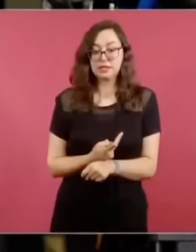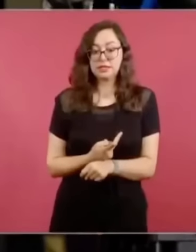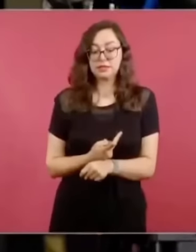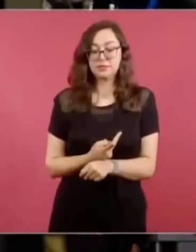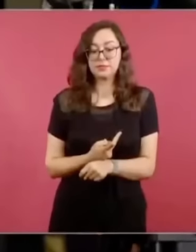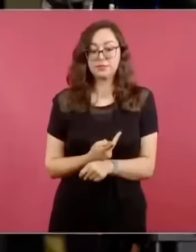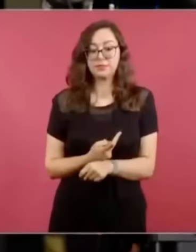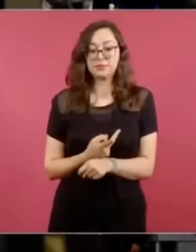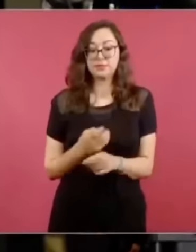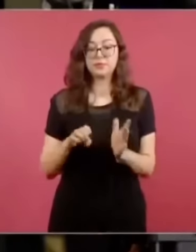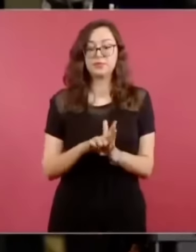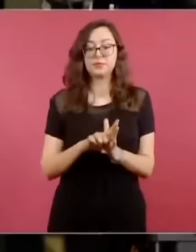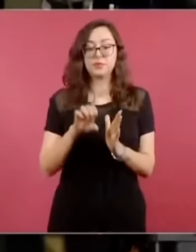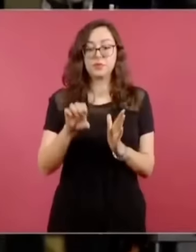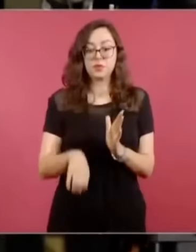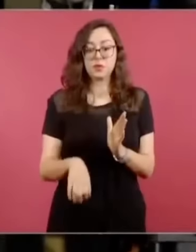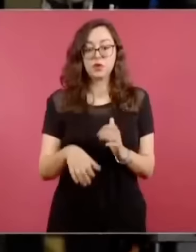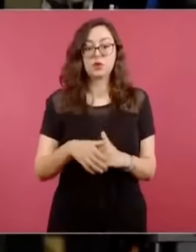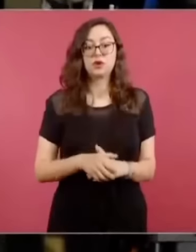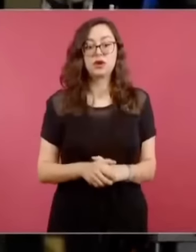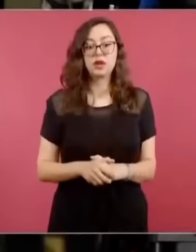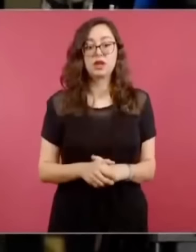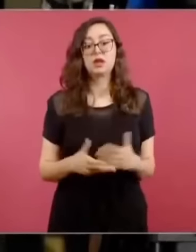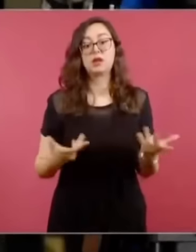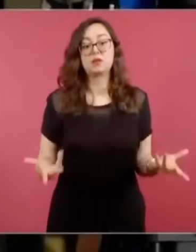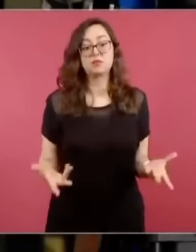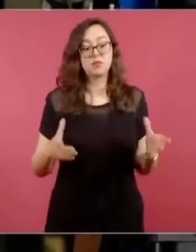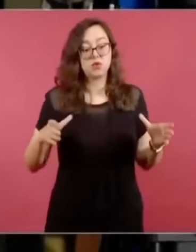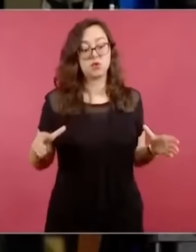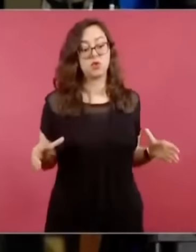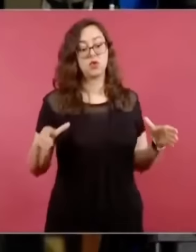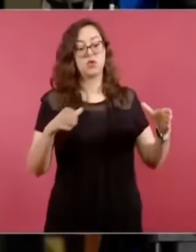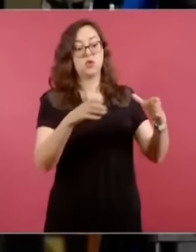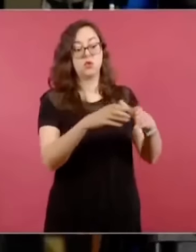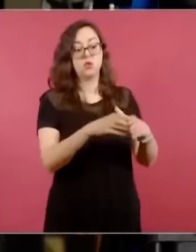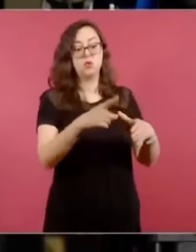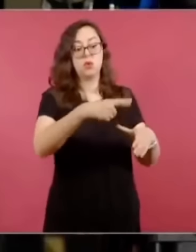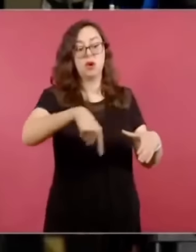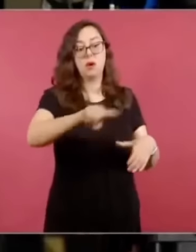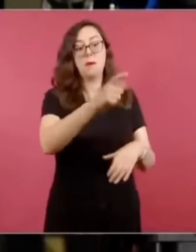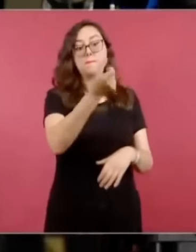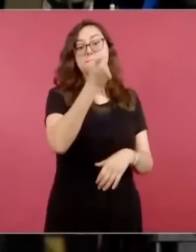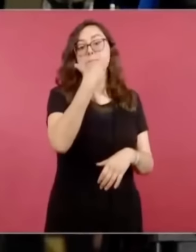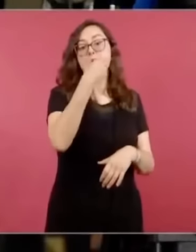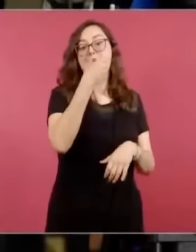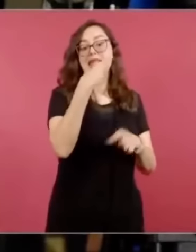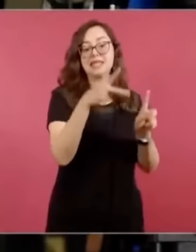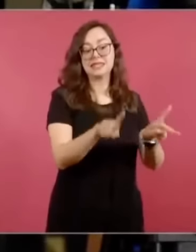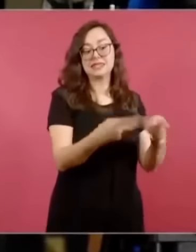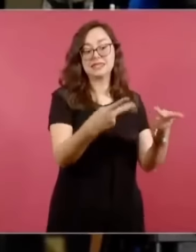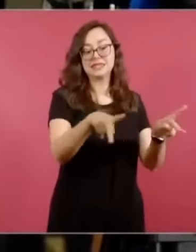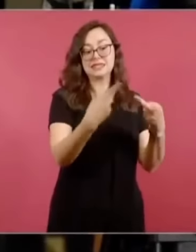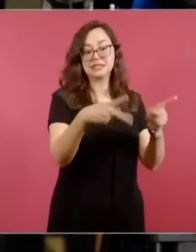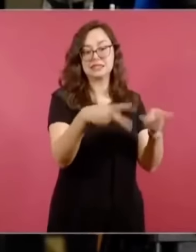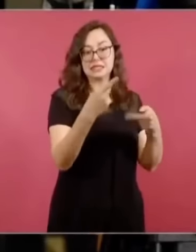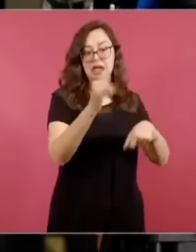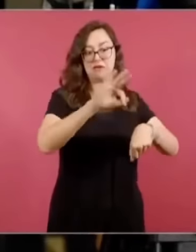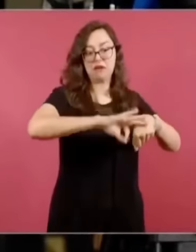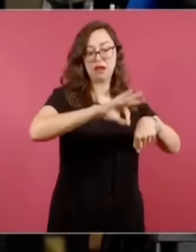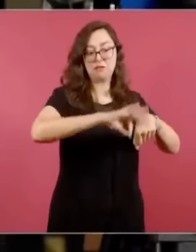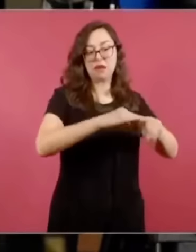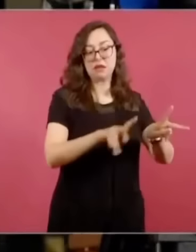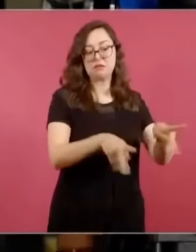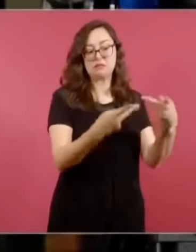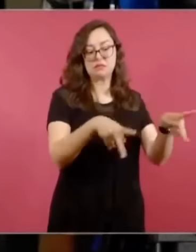del llamado Cártel de las Medicinas, en contralínea hemos dado seguimiento a este tema y pues